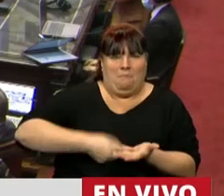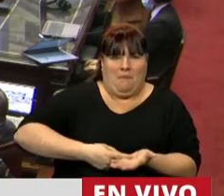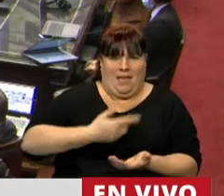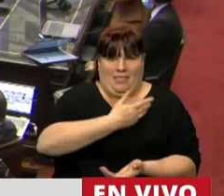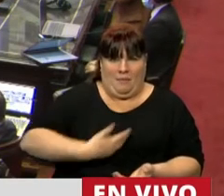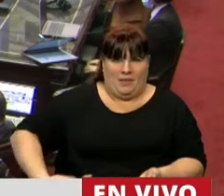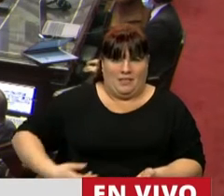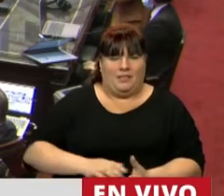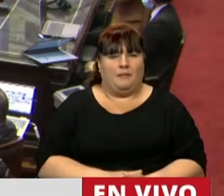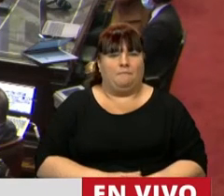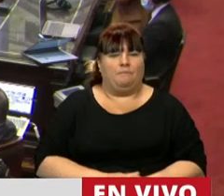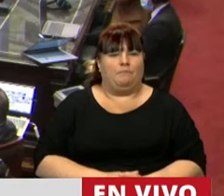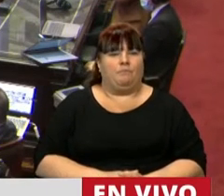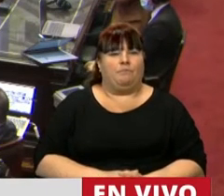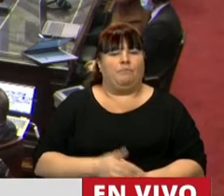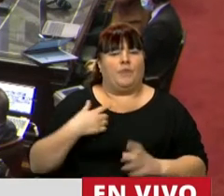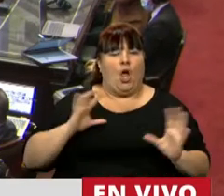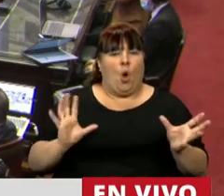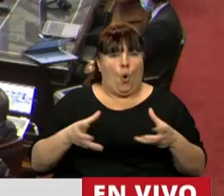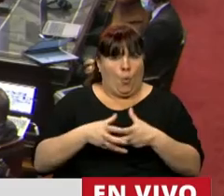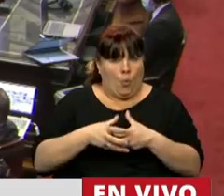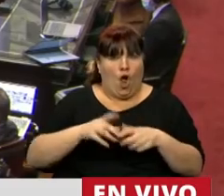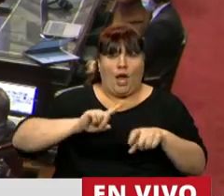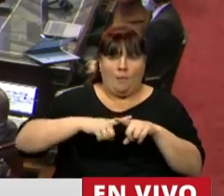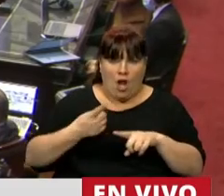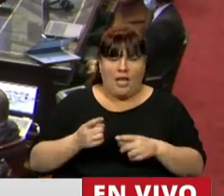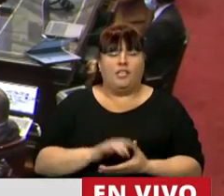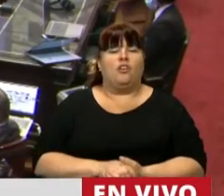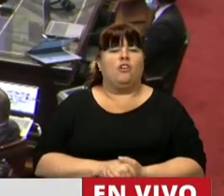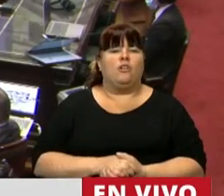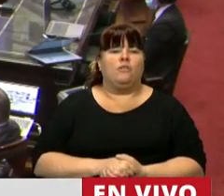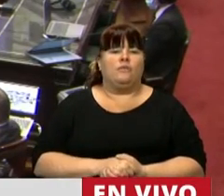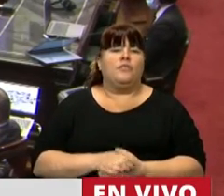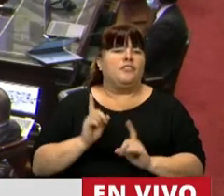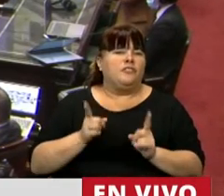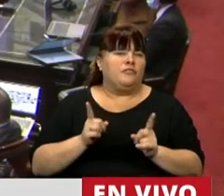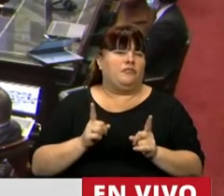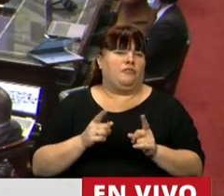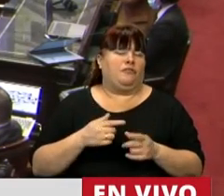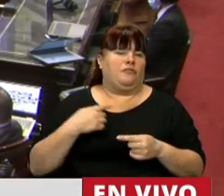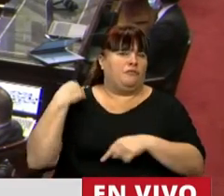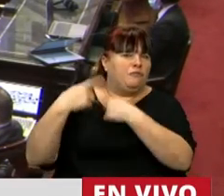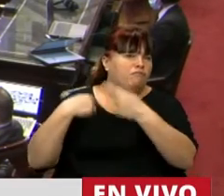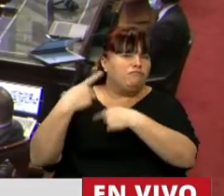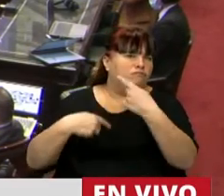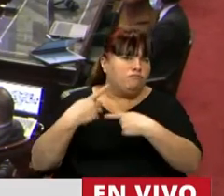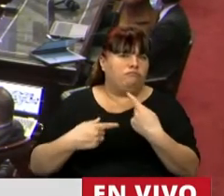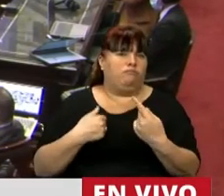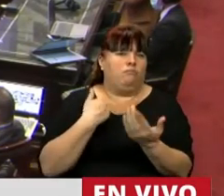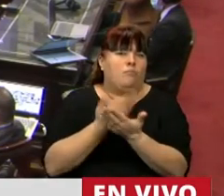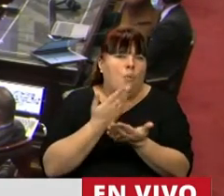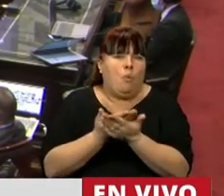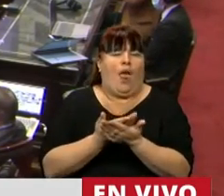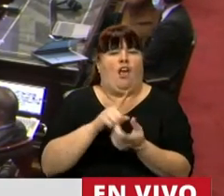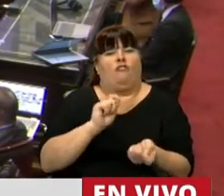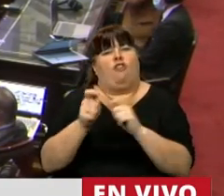obligatorio, desde nuestro interbloque, desde nuestro bloque, venimos realizando distintas presentaciones